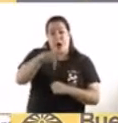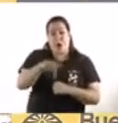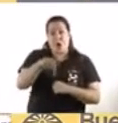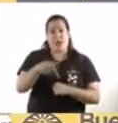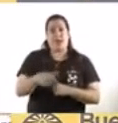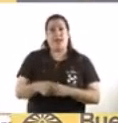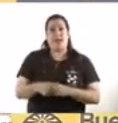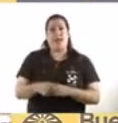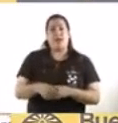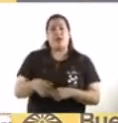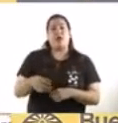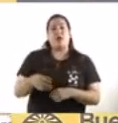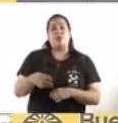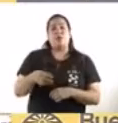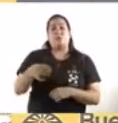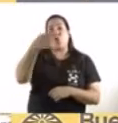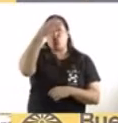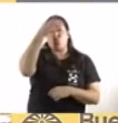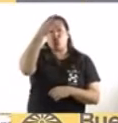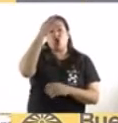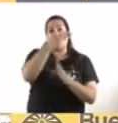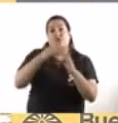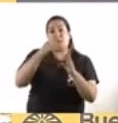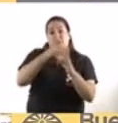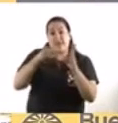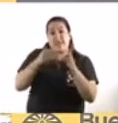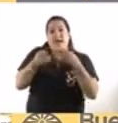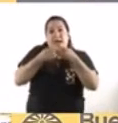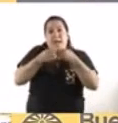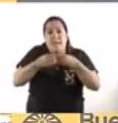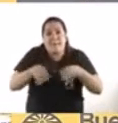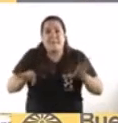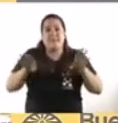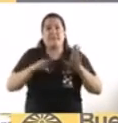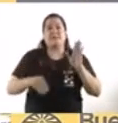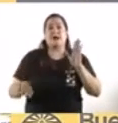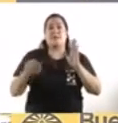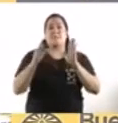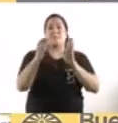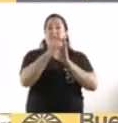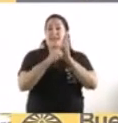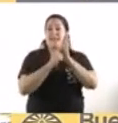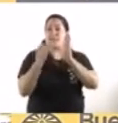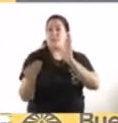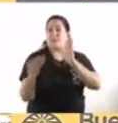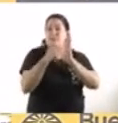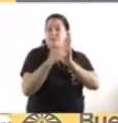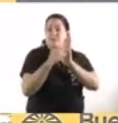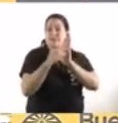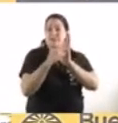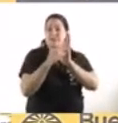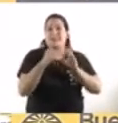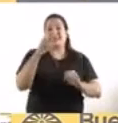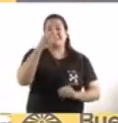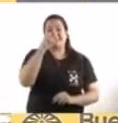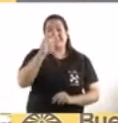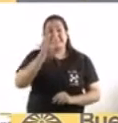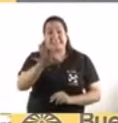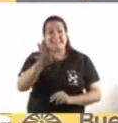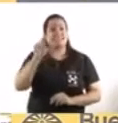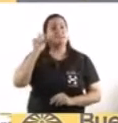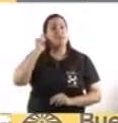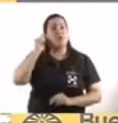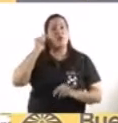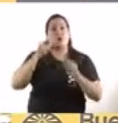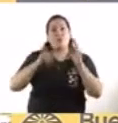12.30, empezamos con el empadronamiento de los mayores de 75 y a partir